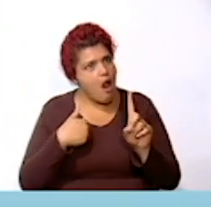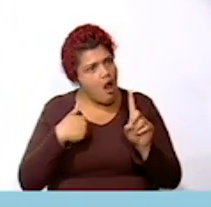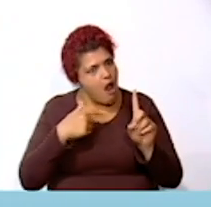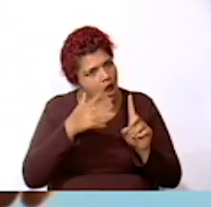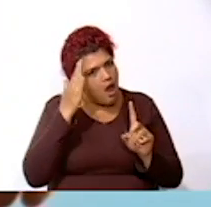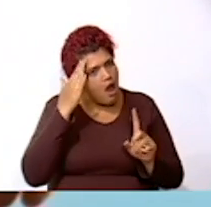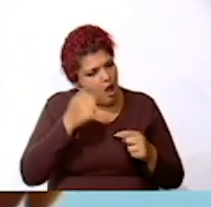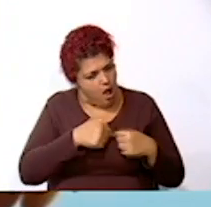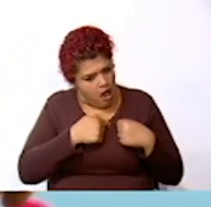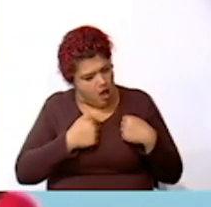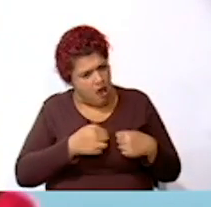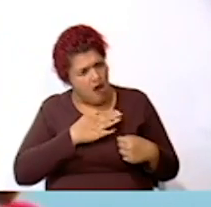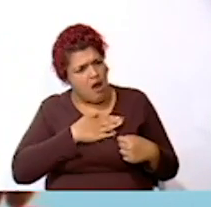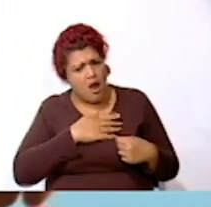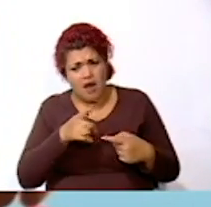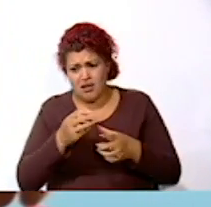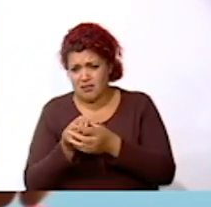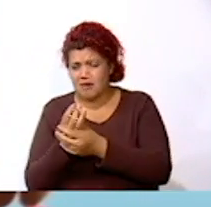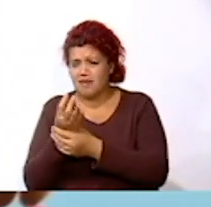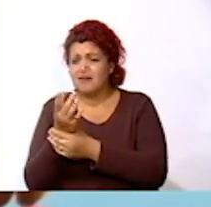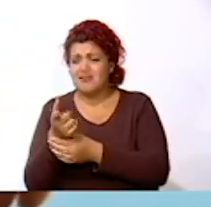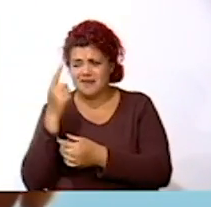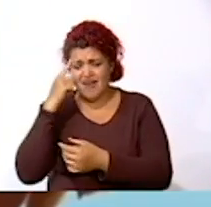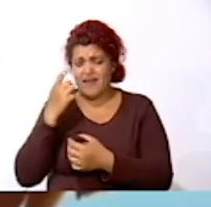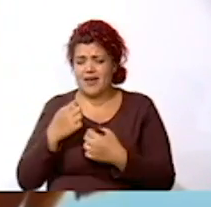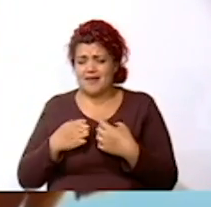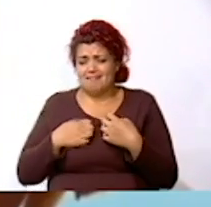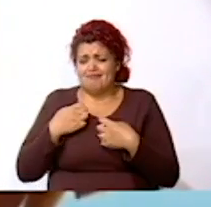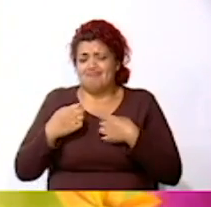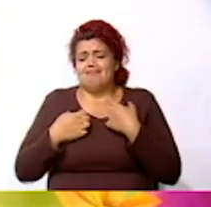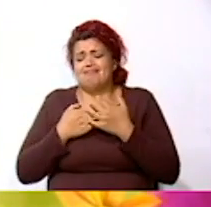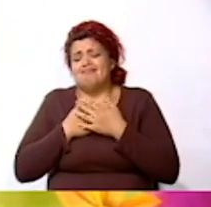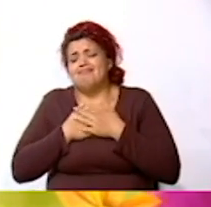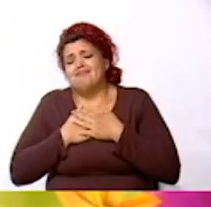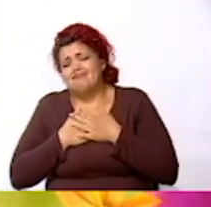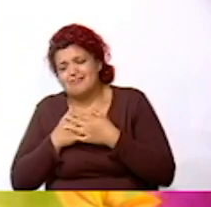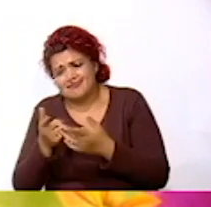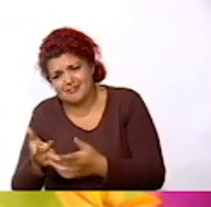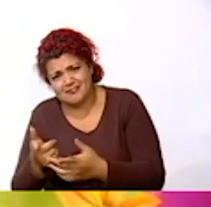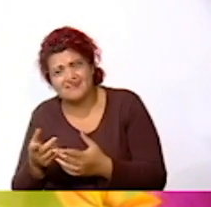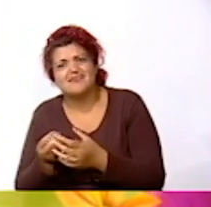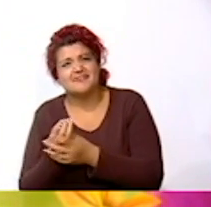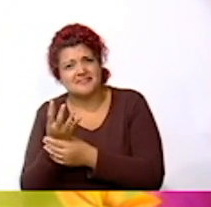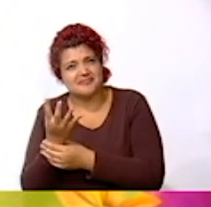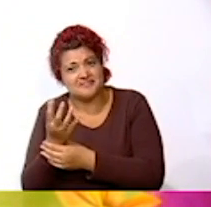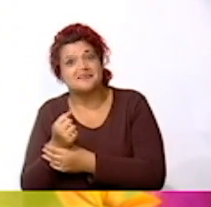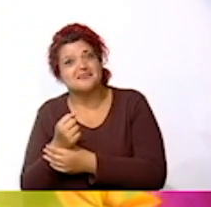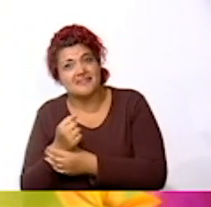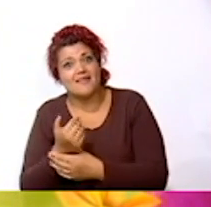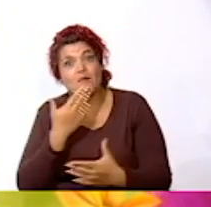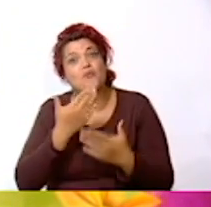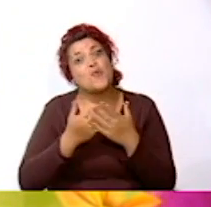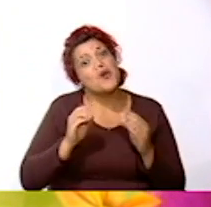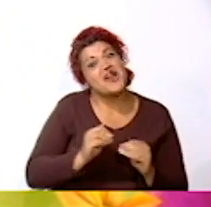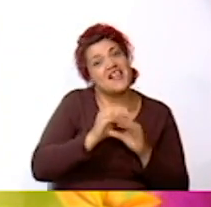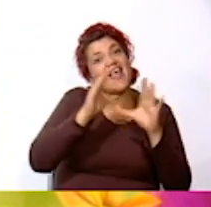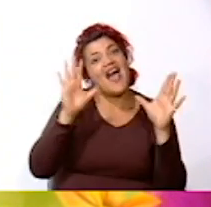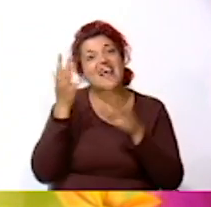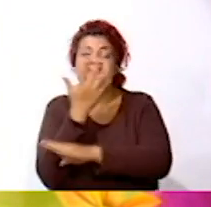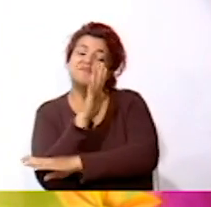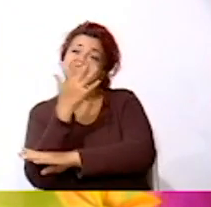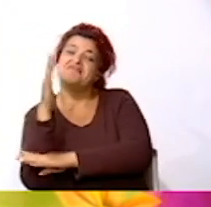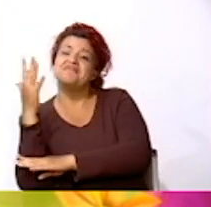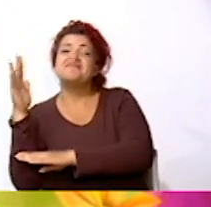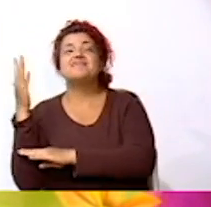corazón y las plantas tienen sentimientos Buenos días arbolitos,